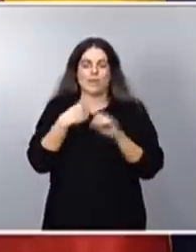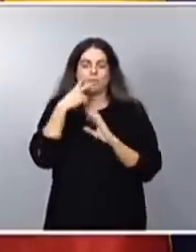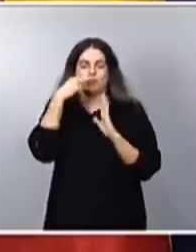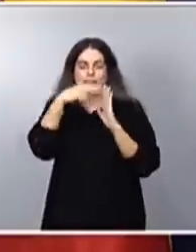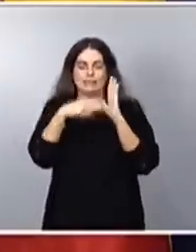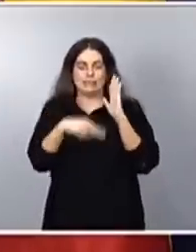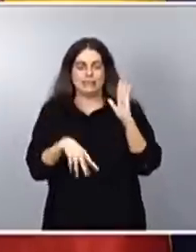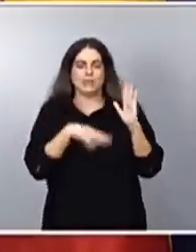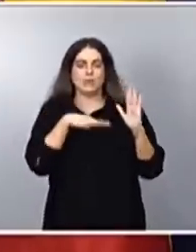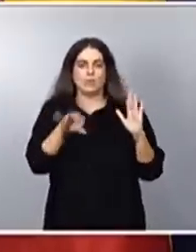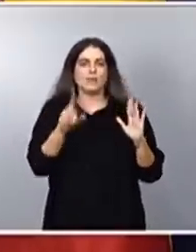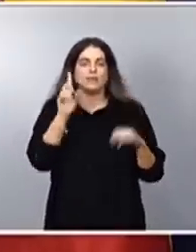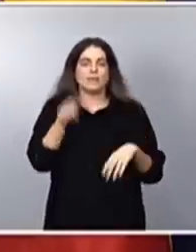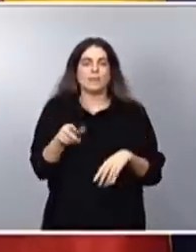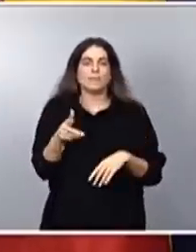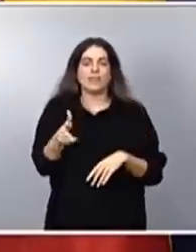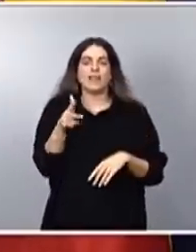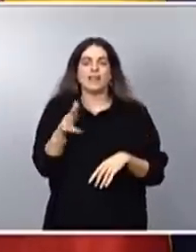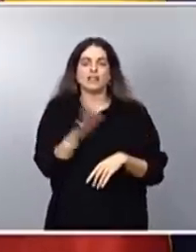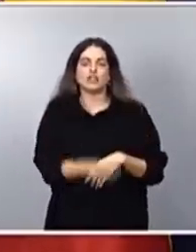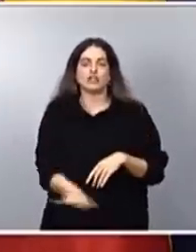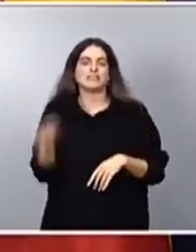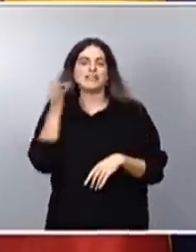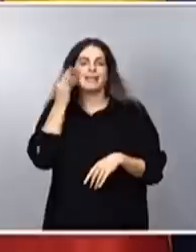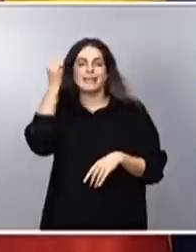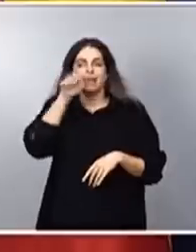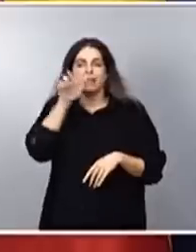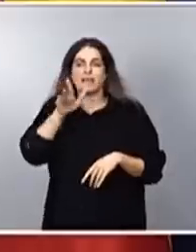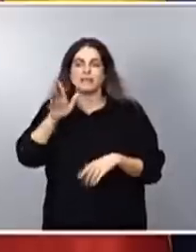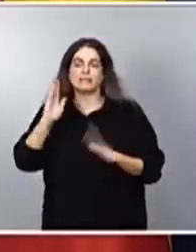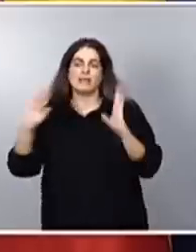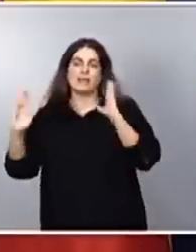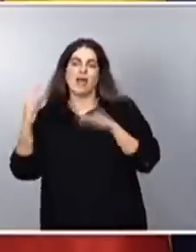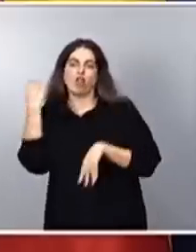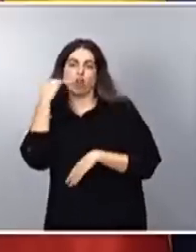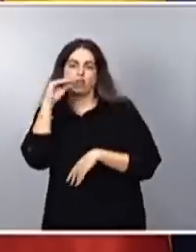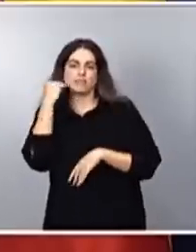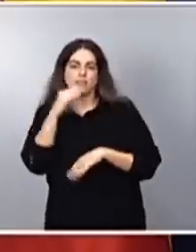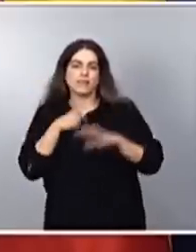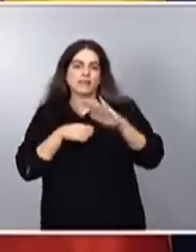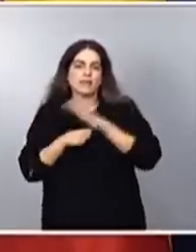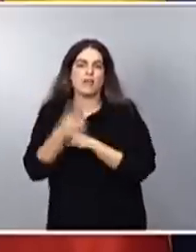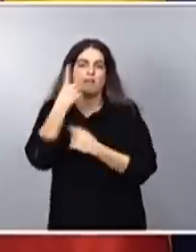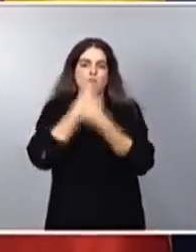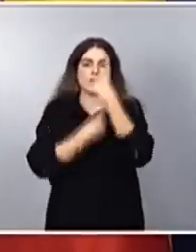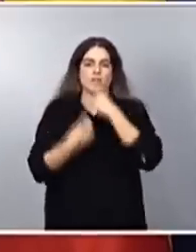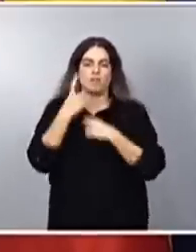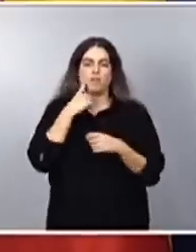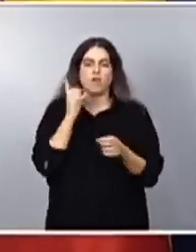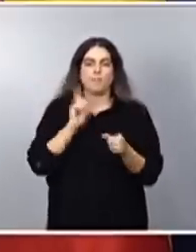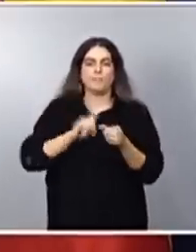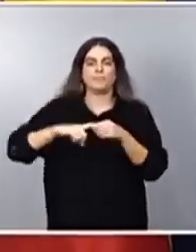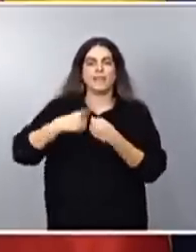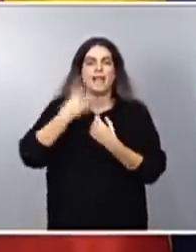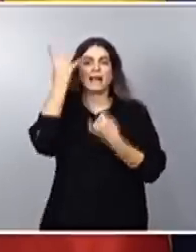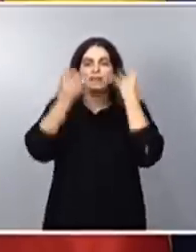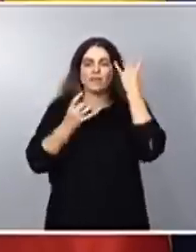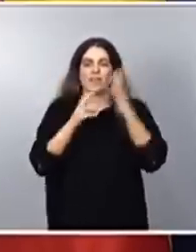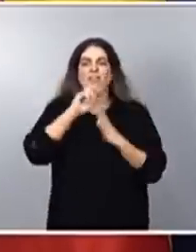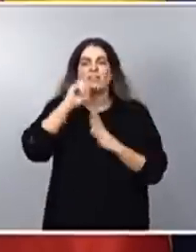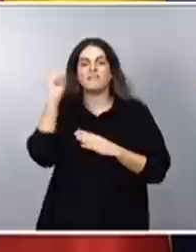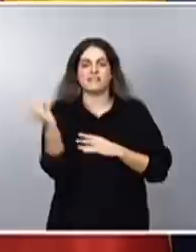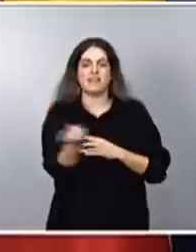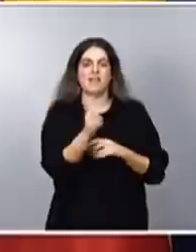de los niños, las niñas y los adolescentes a la información y participación en actividades sobre diversidad familiar en el marco educativo.